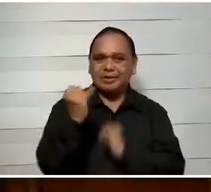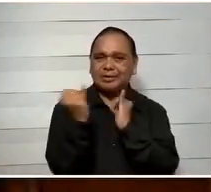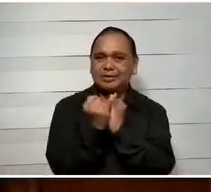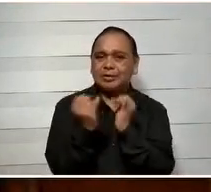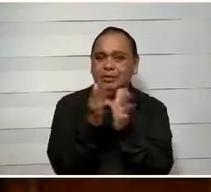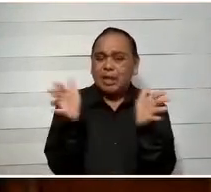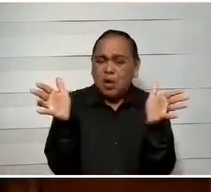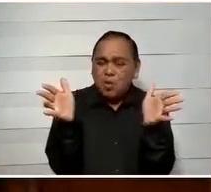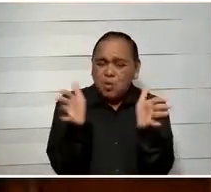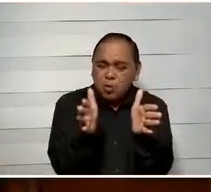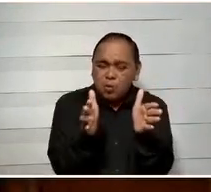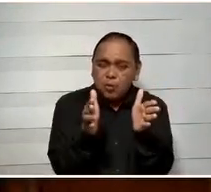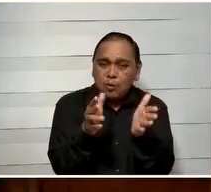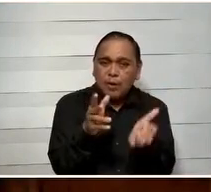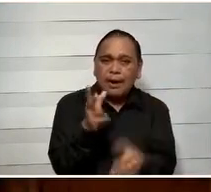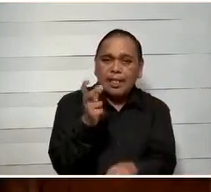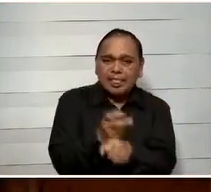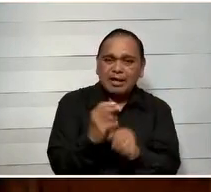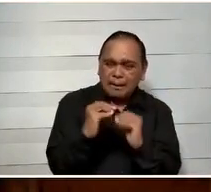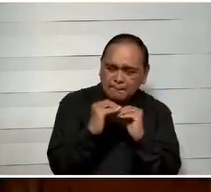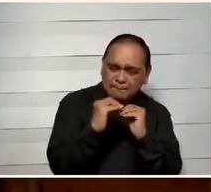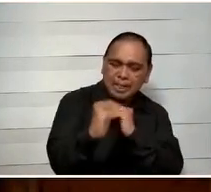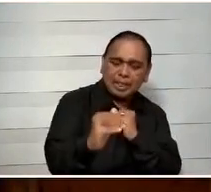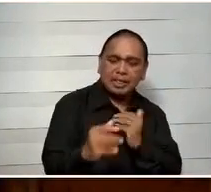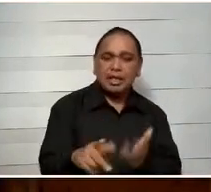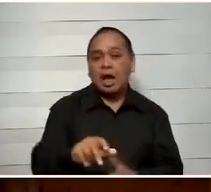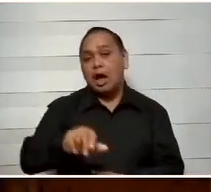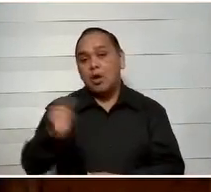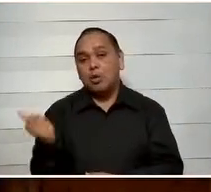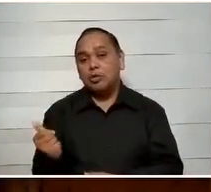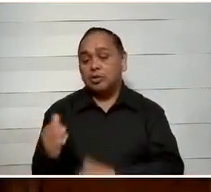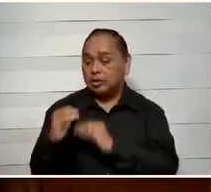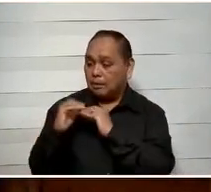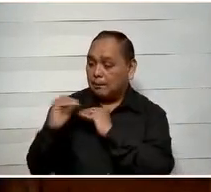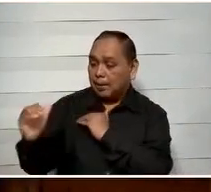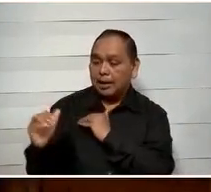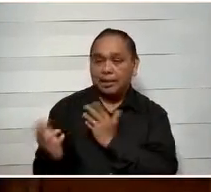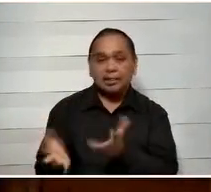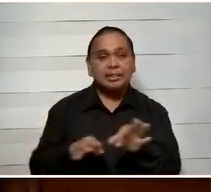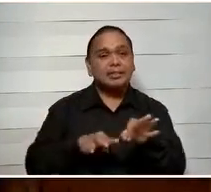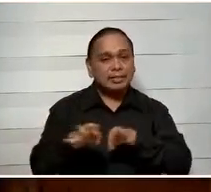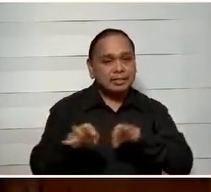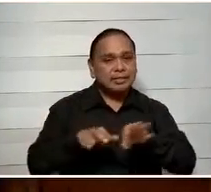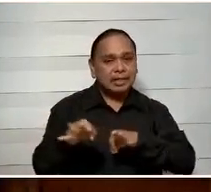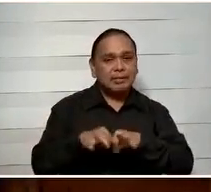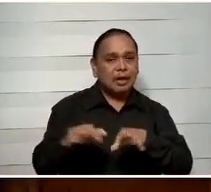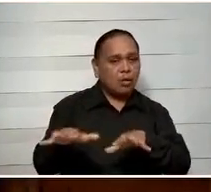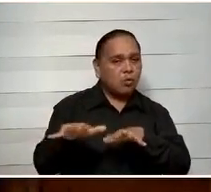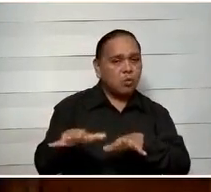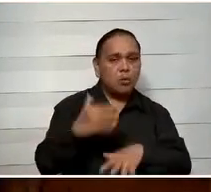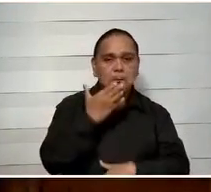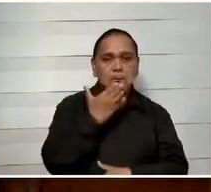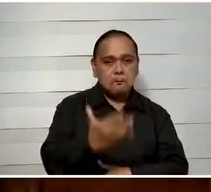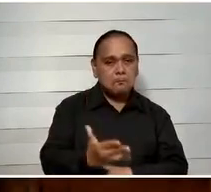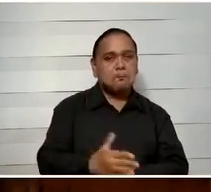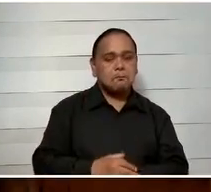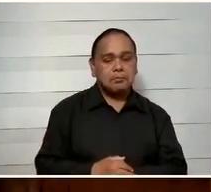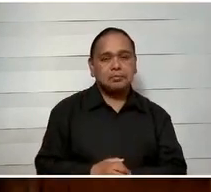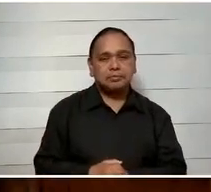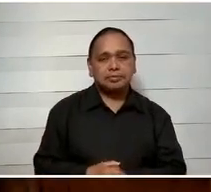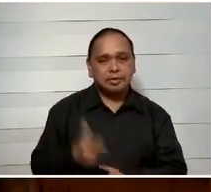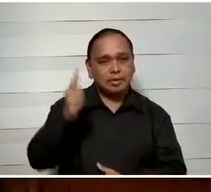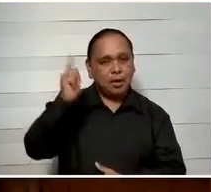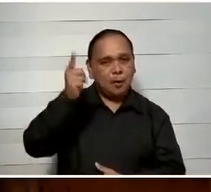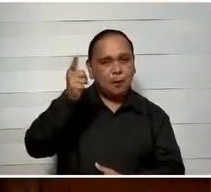pequeñas las hacen de cemento y otras artesanales. Entonces, tiene un trabajo espléndido que pues ojalá